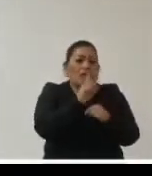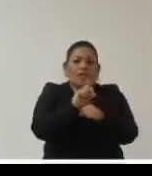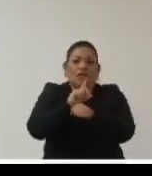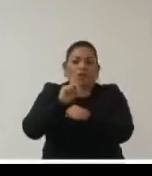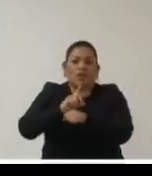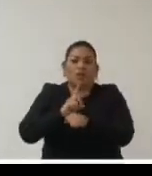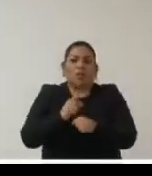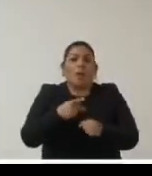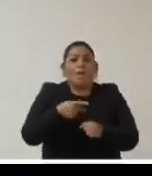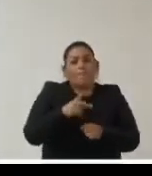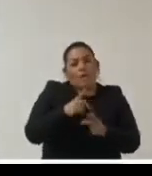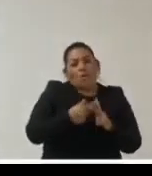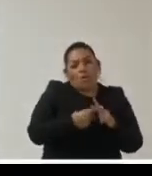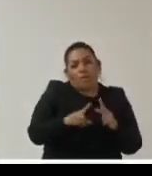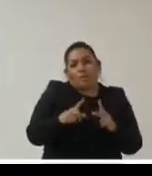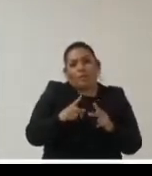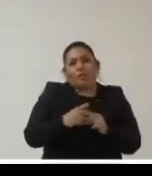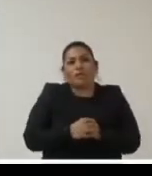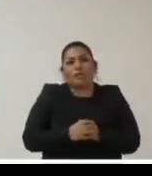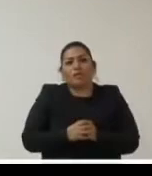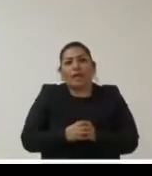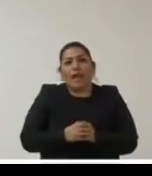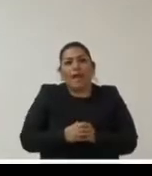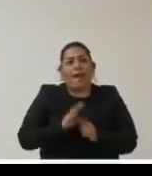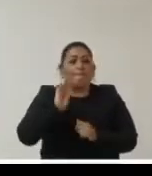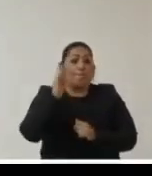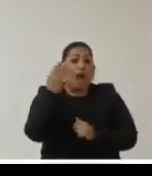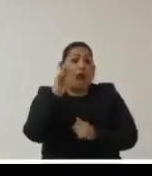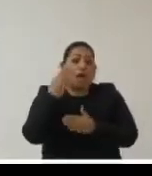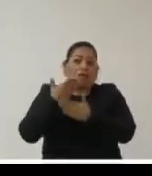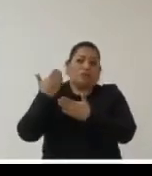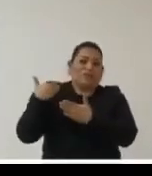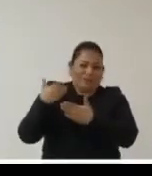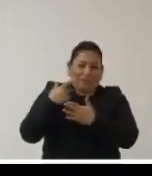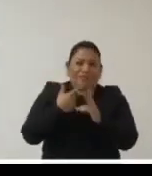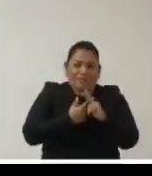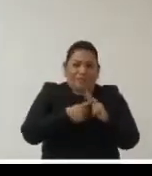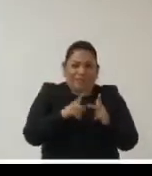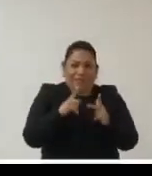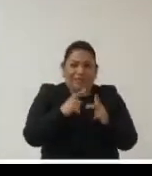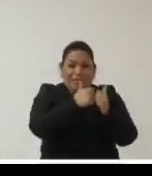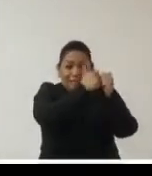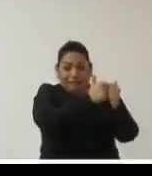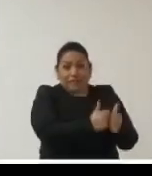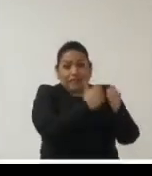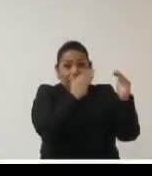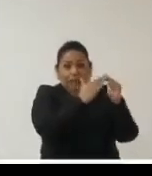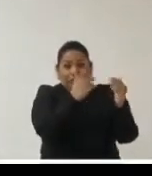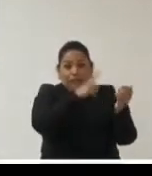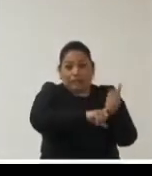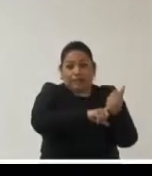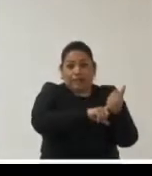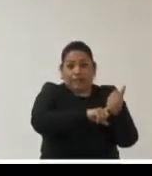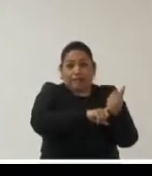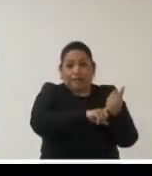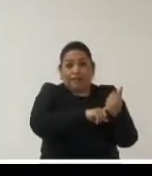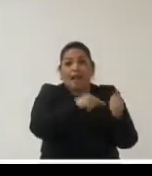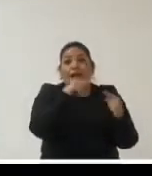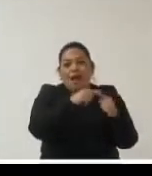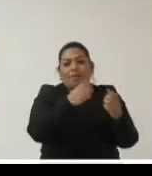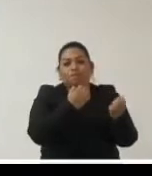al principio de cuando arrancamos en marzo el estado de confinamiento hicimos un ejercicio a través de